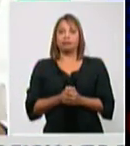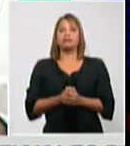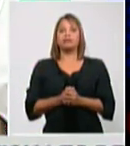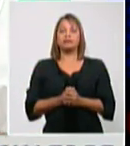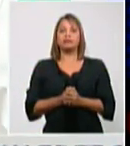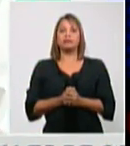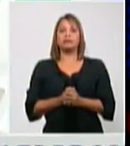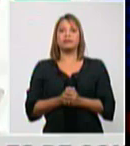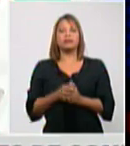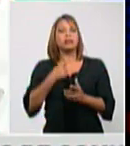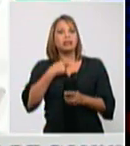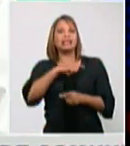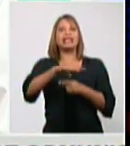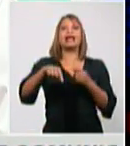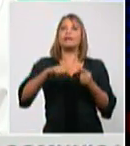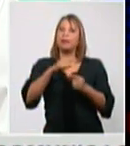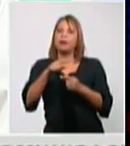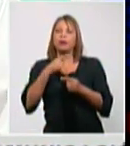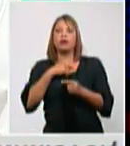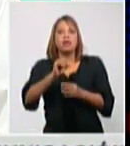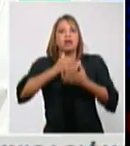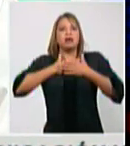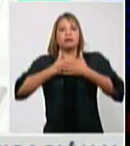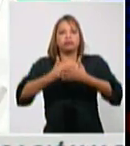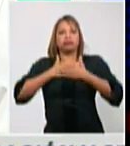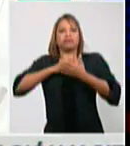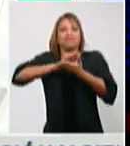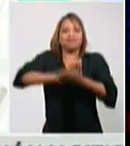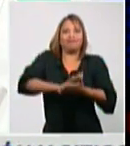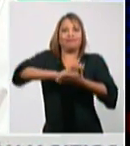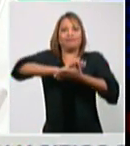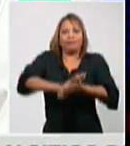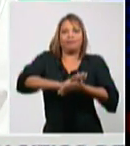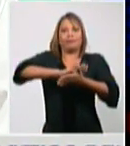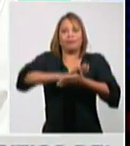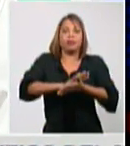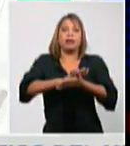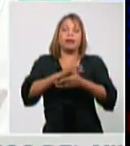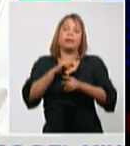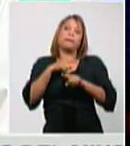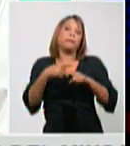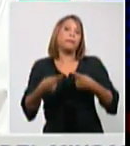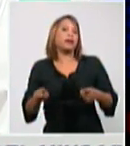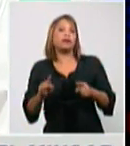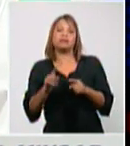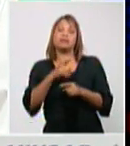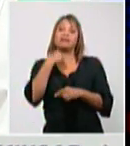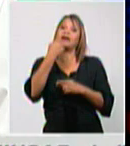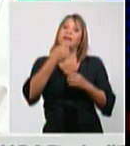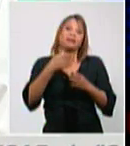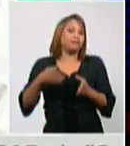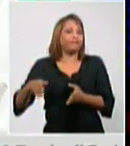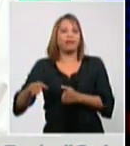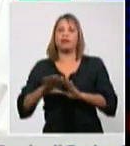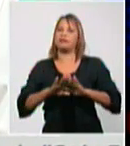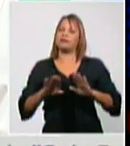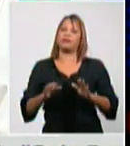se trató de reanimar. Y lamentablemente, este paciente falleció